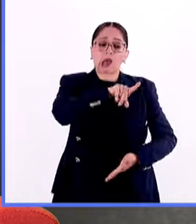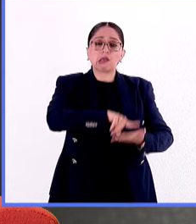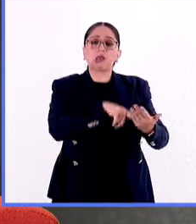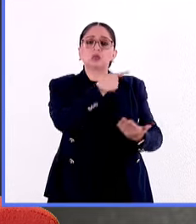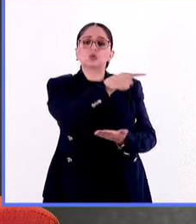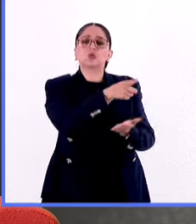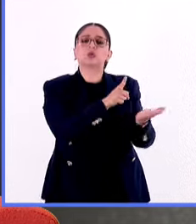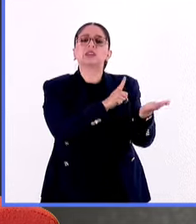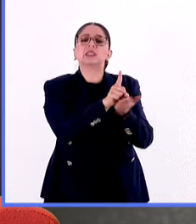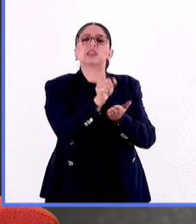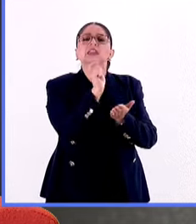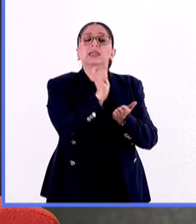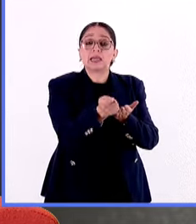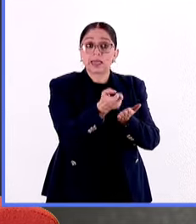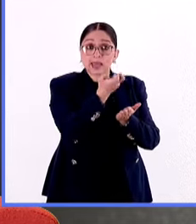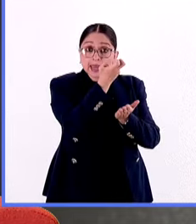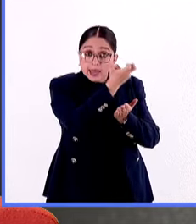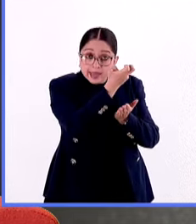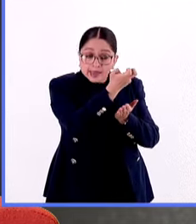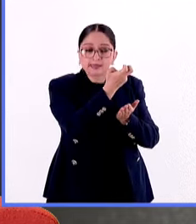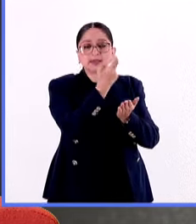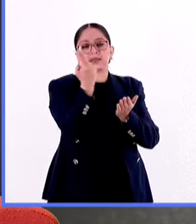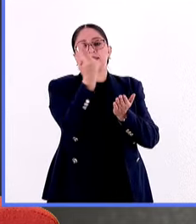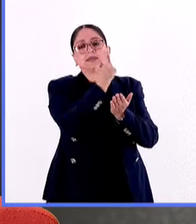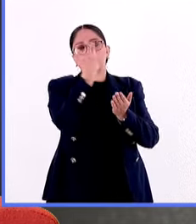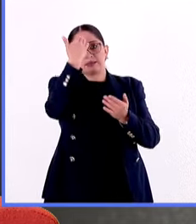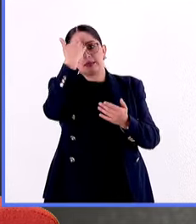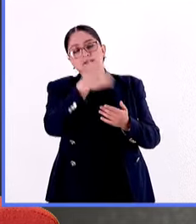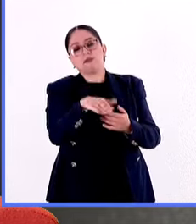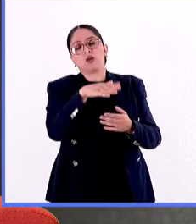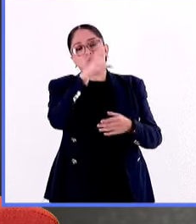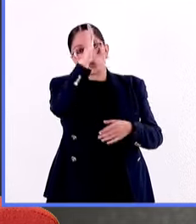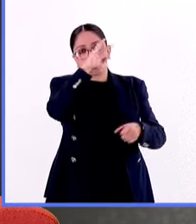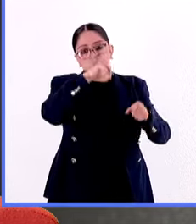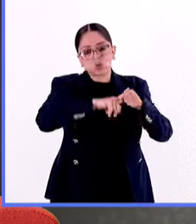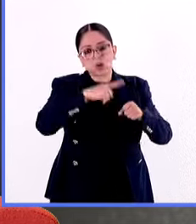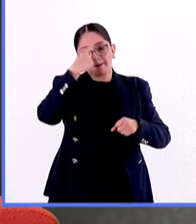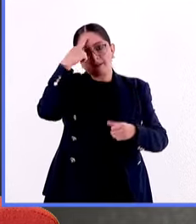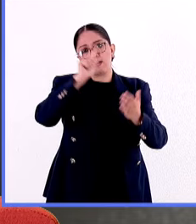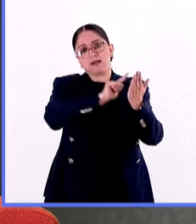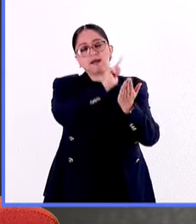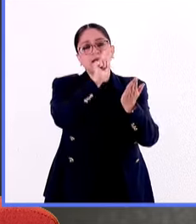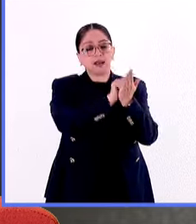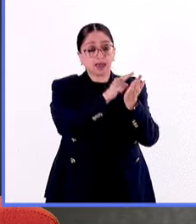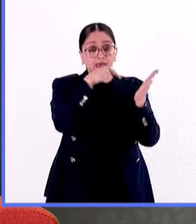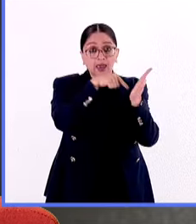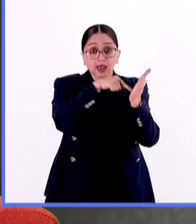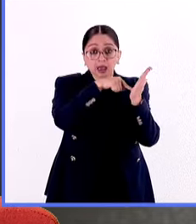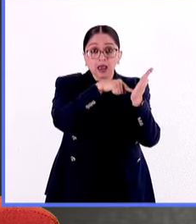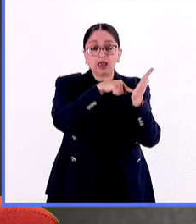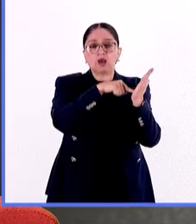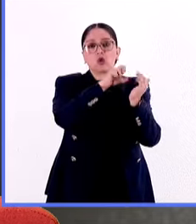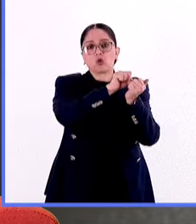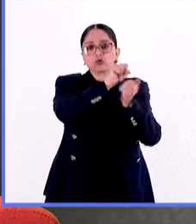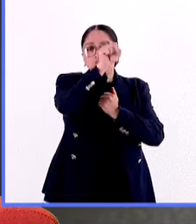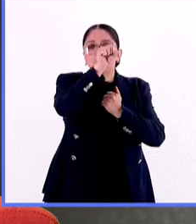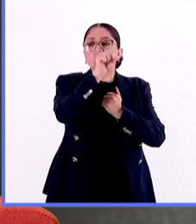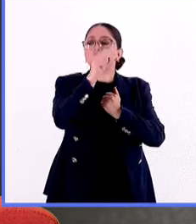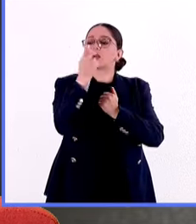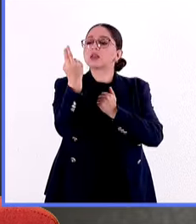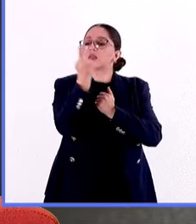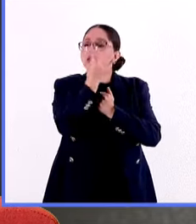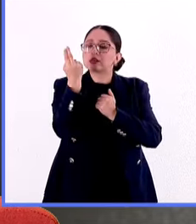porque es un vehículo para hablar de una cultura ciudadana de la legalidad, que sabe que tiene derechos que los puede exigir